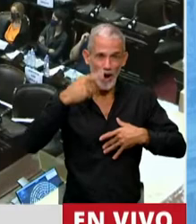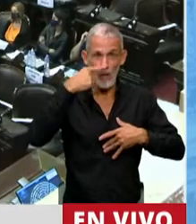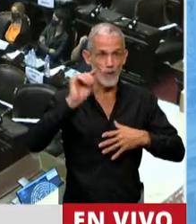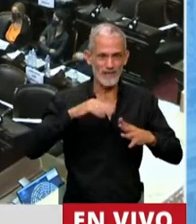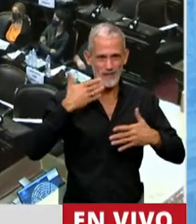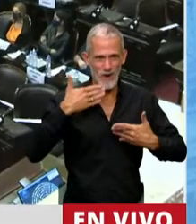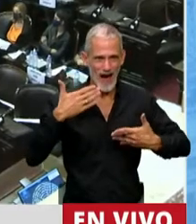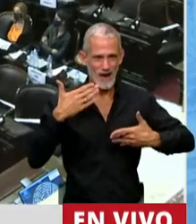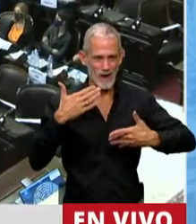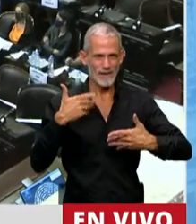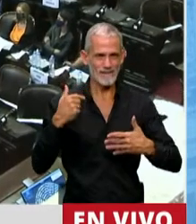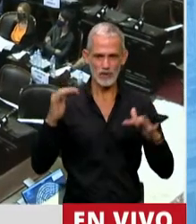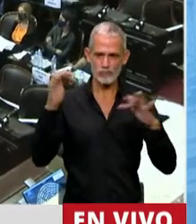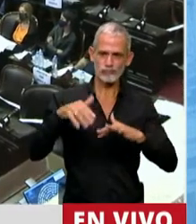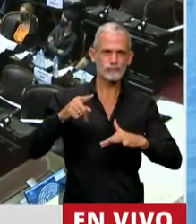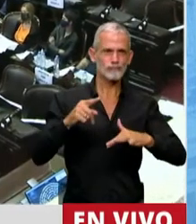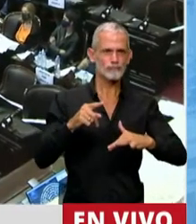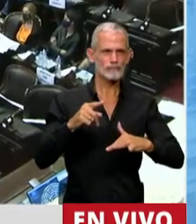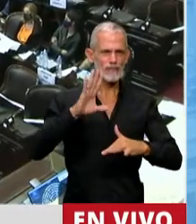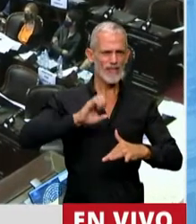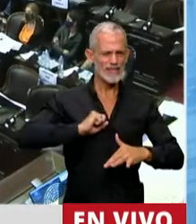hablo, en convocarnos en un nuevo desafío.